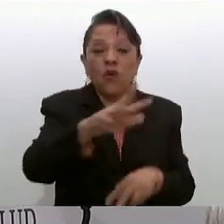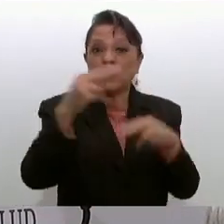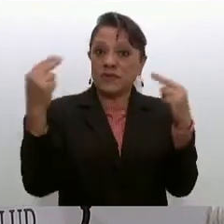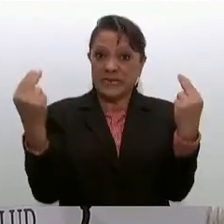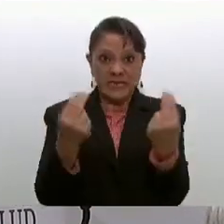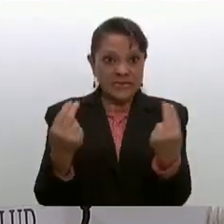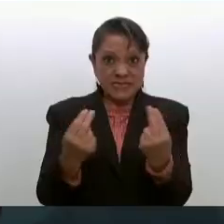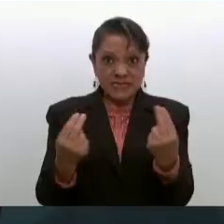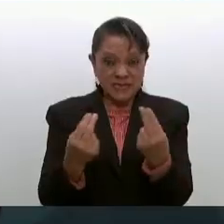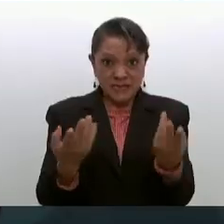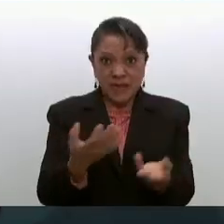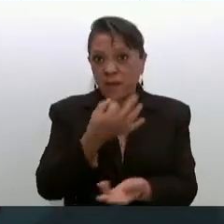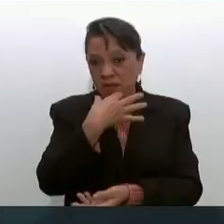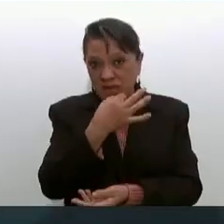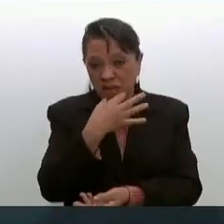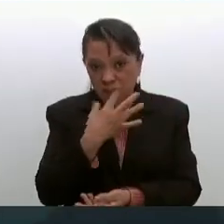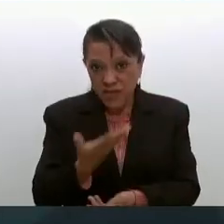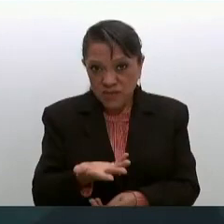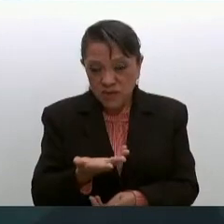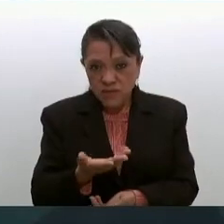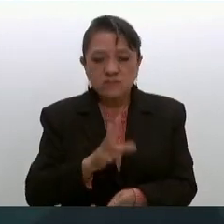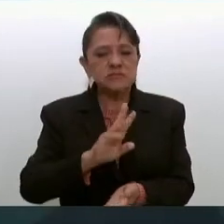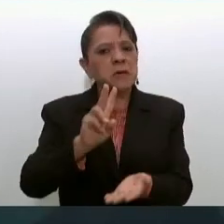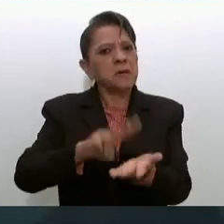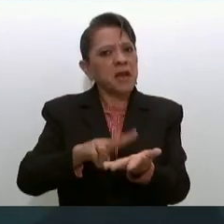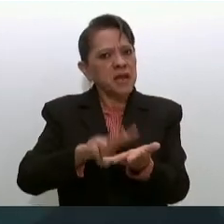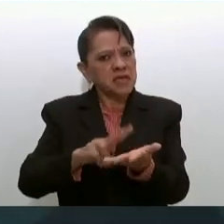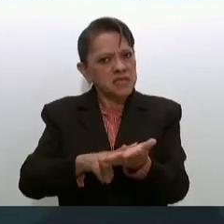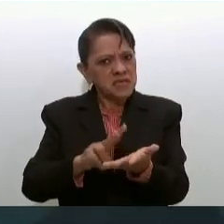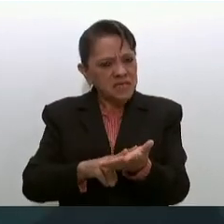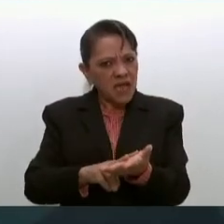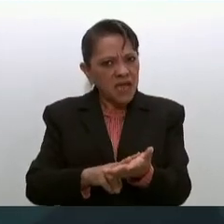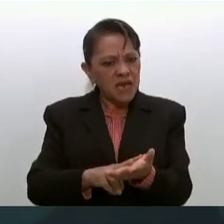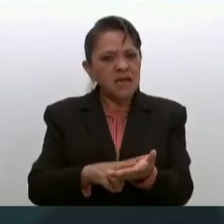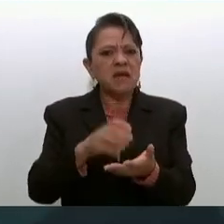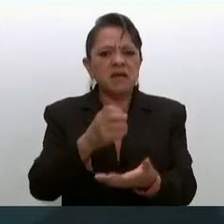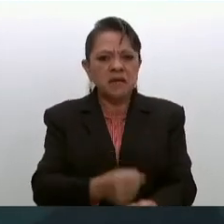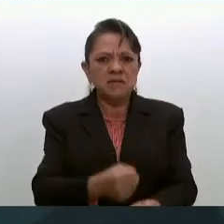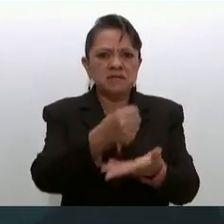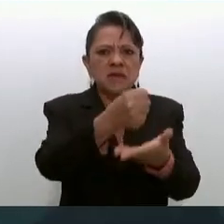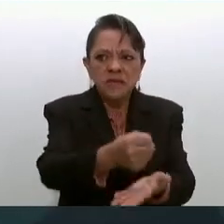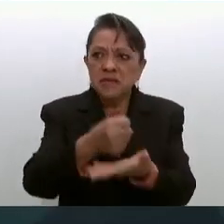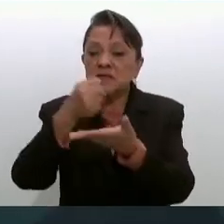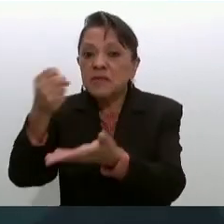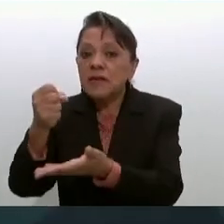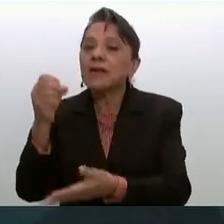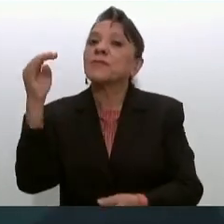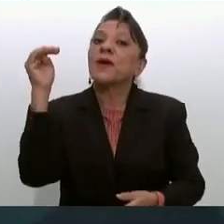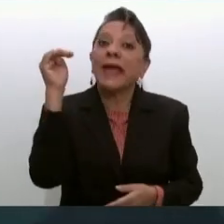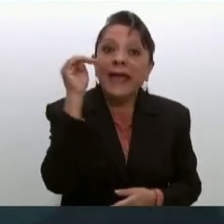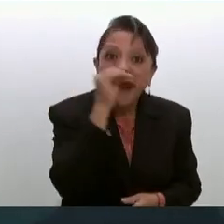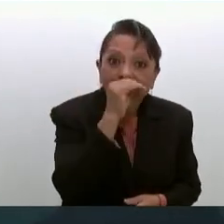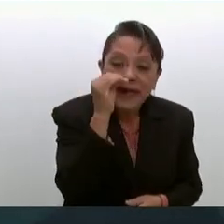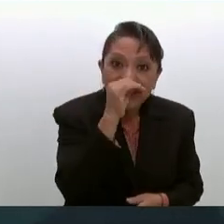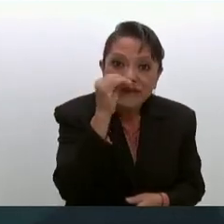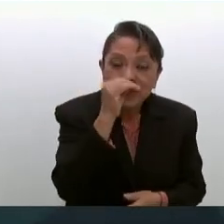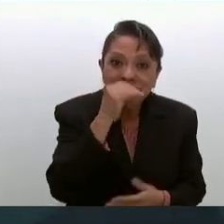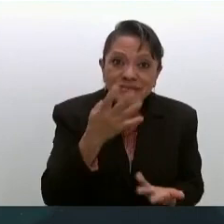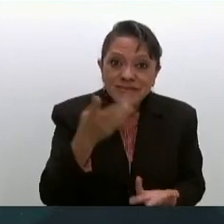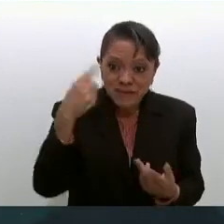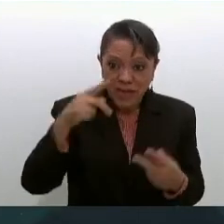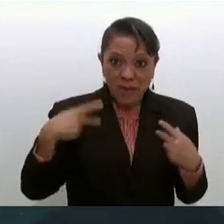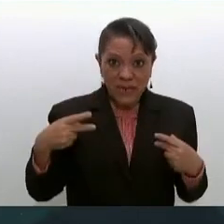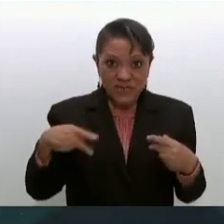va a garantizarse que se entreguen los medicamentos de manera gratuita yo